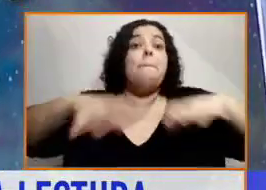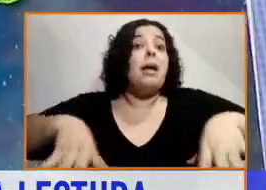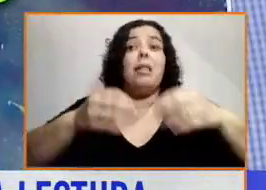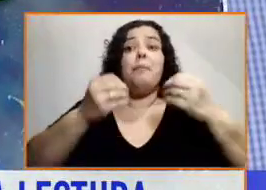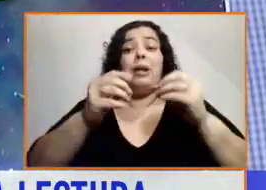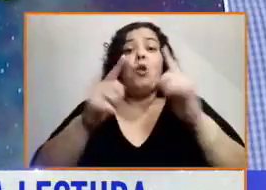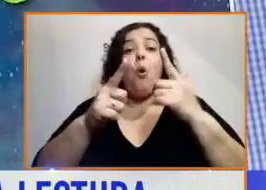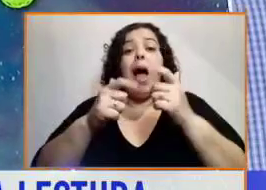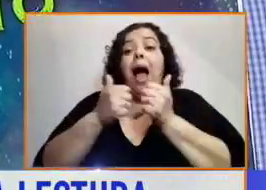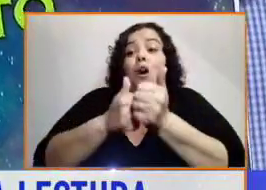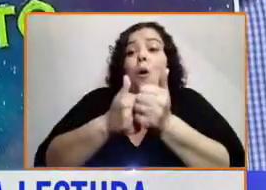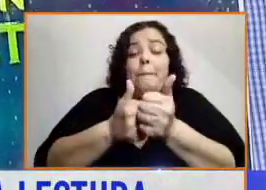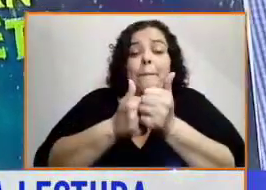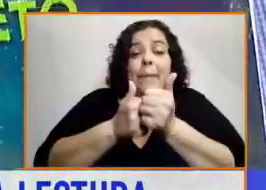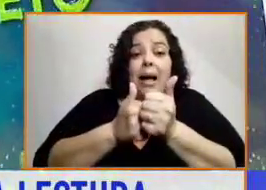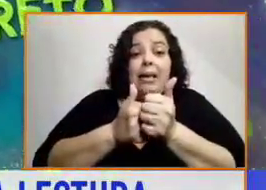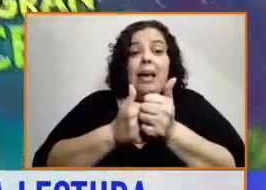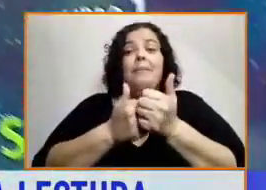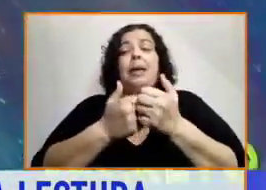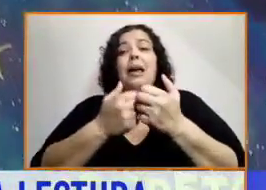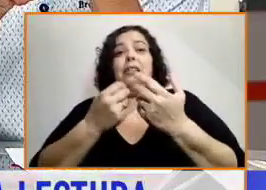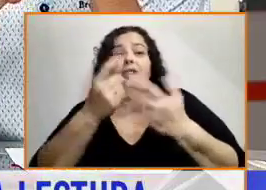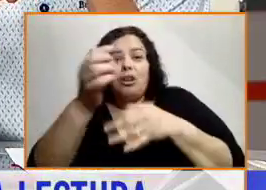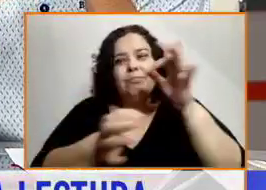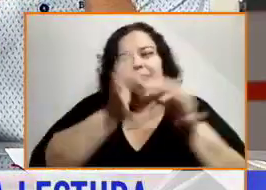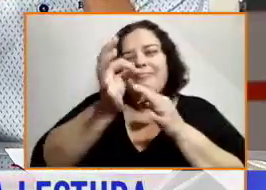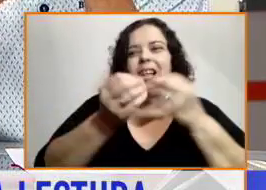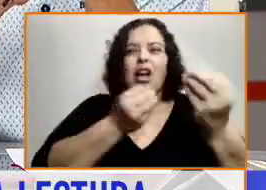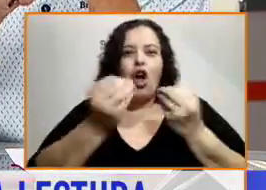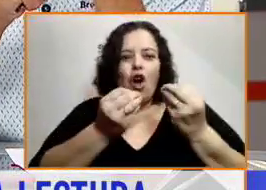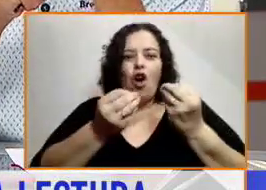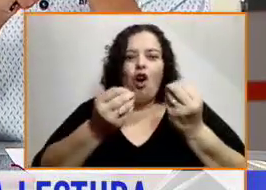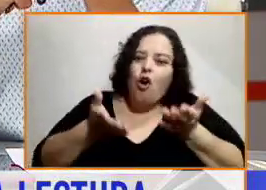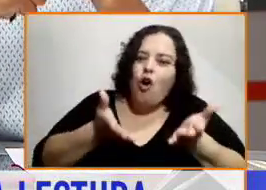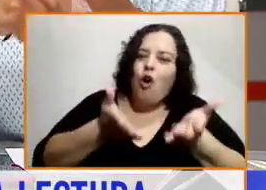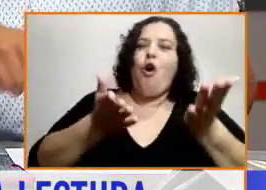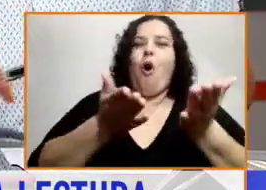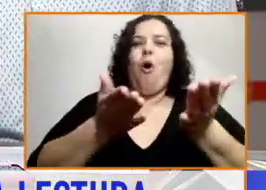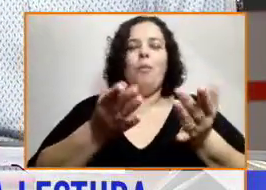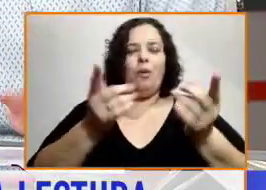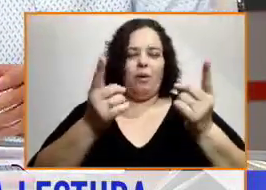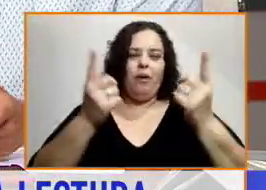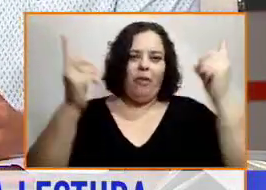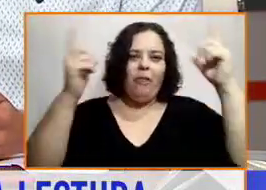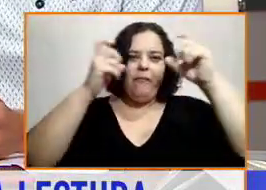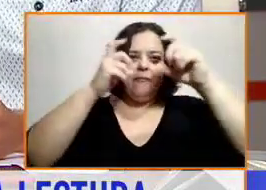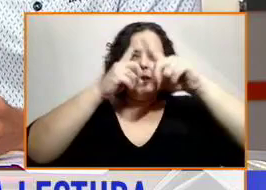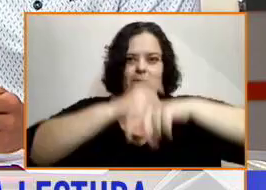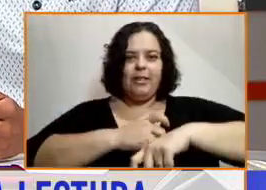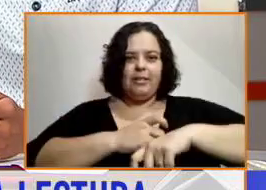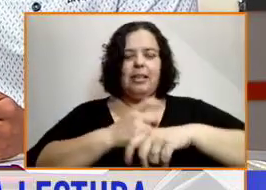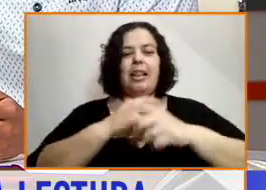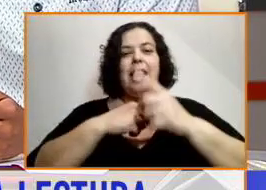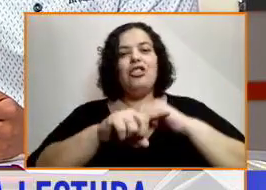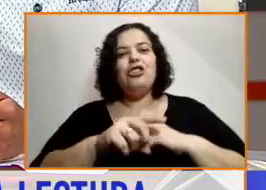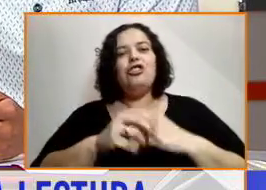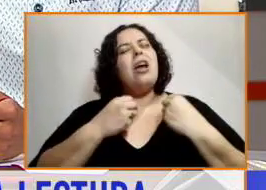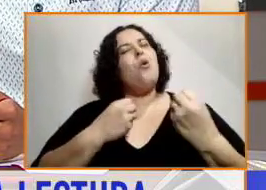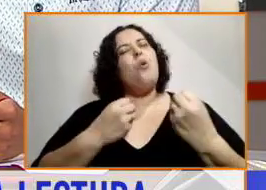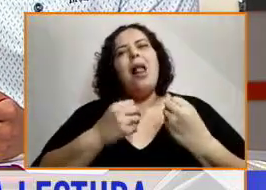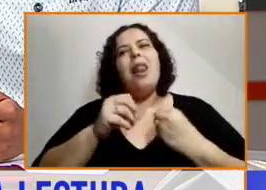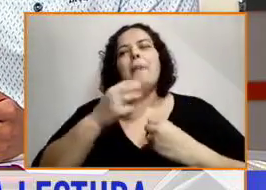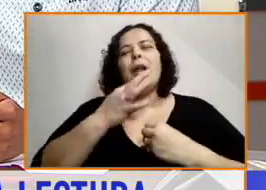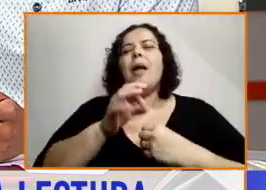al lado, acercándolo a este tipo de cosas, ¿no? ¿Cuál fue el diagnóstico que vos